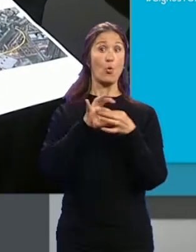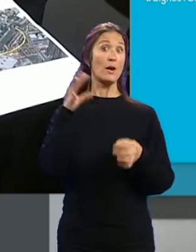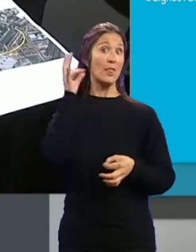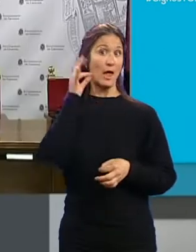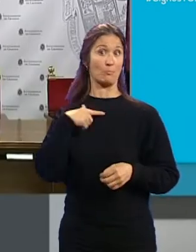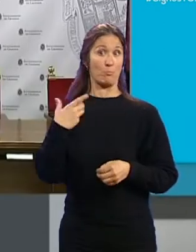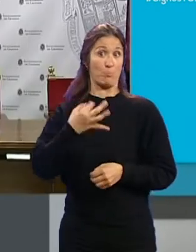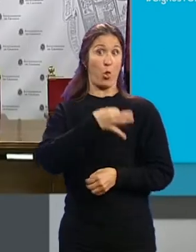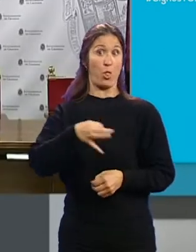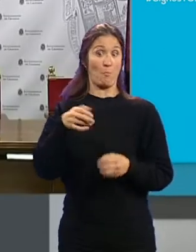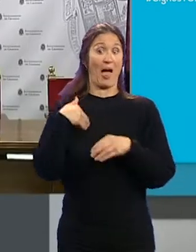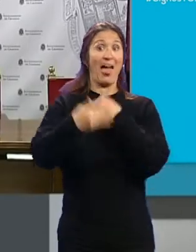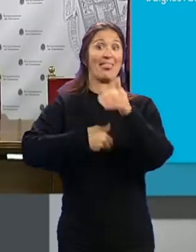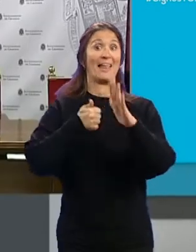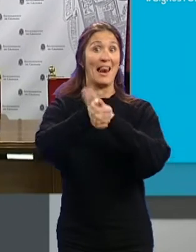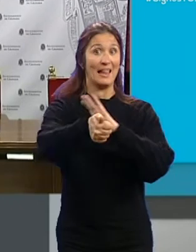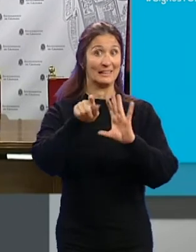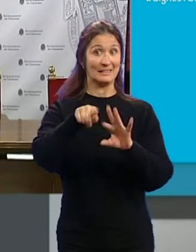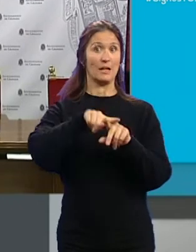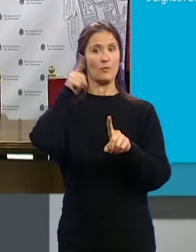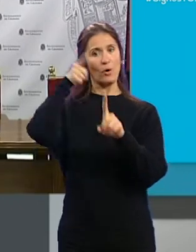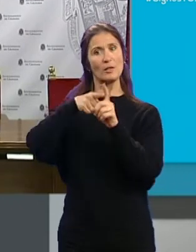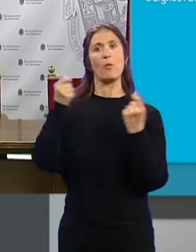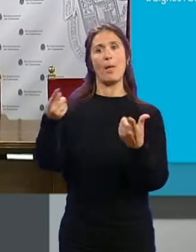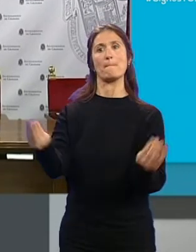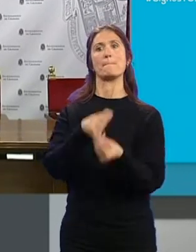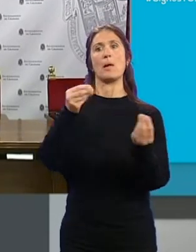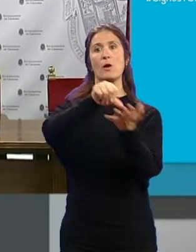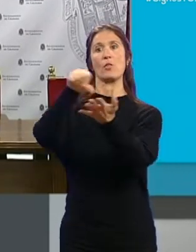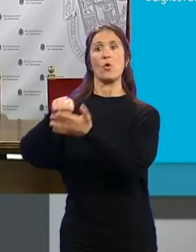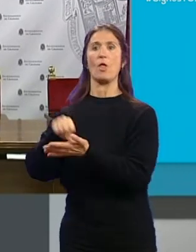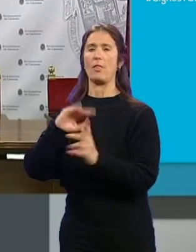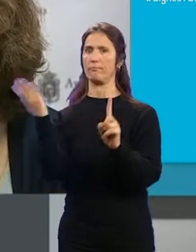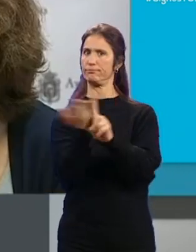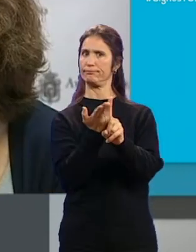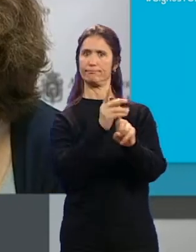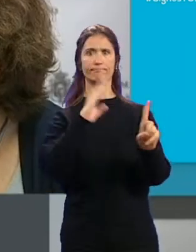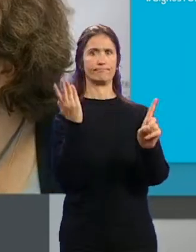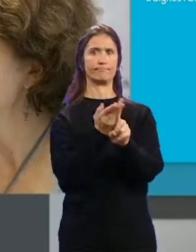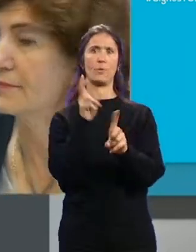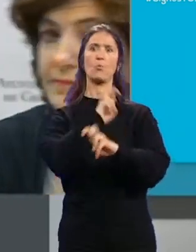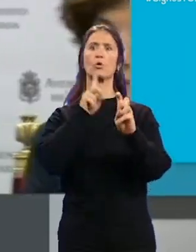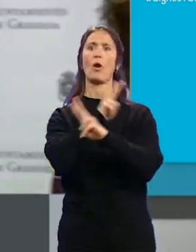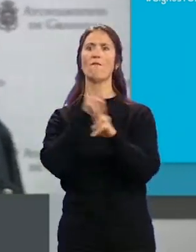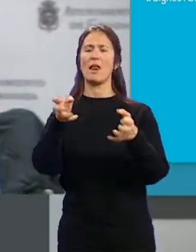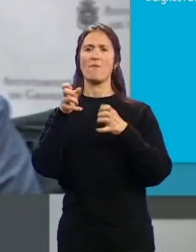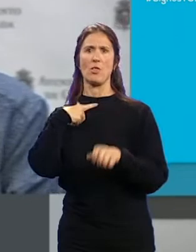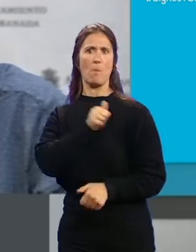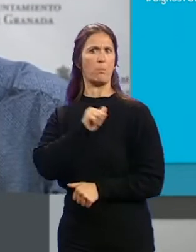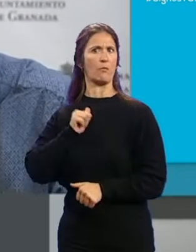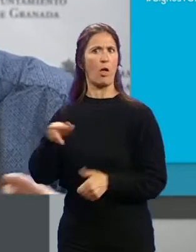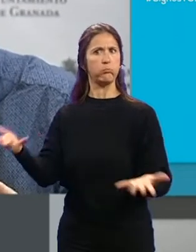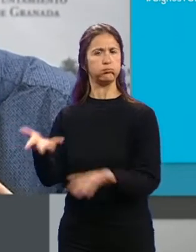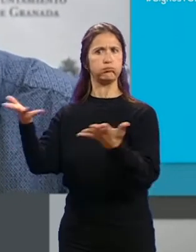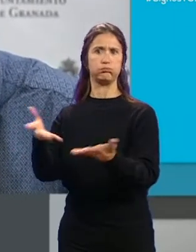adelante Granada... ...se entiende que los intereses de la ciudadanía... ...podrían verse perjudicados... ...en favor de un beneficio privado... ...calificando